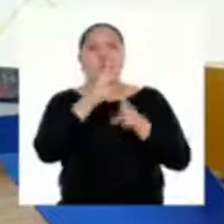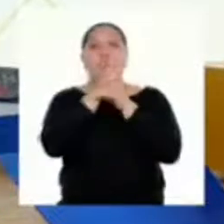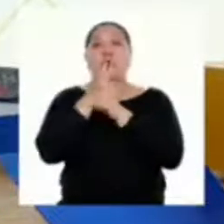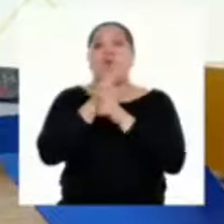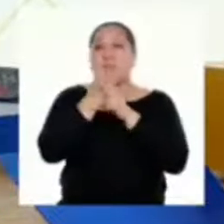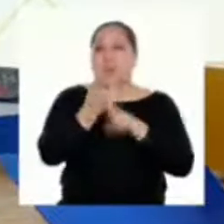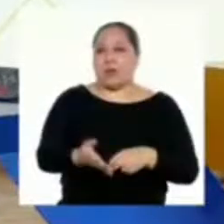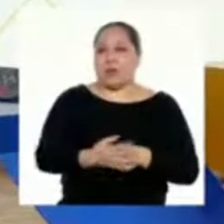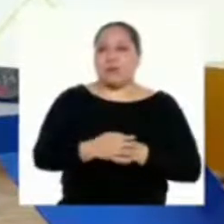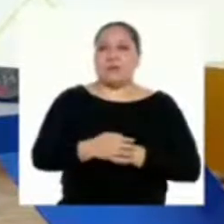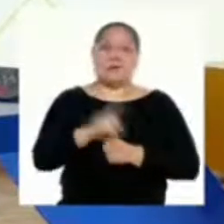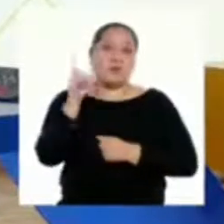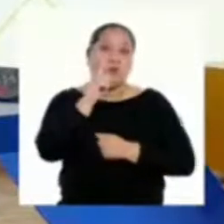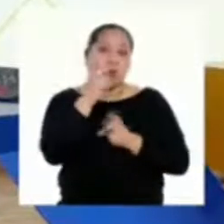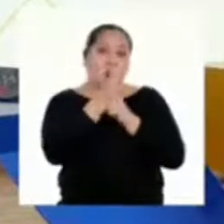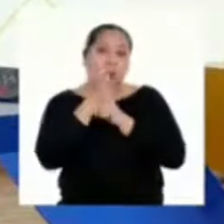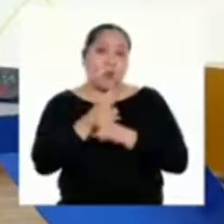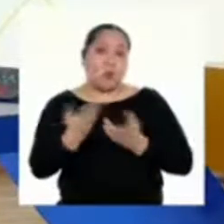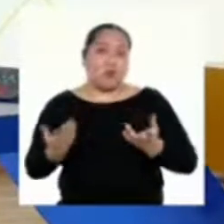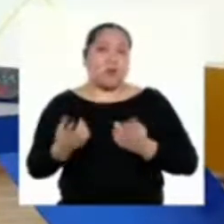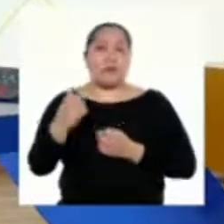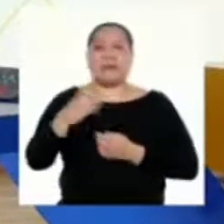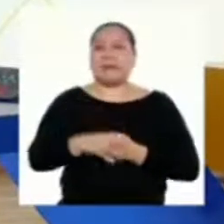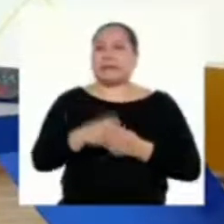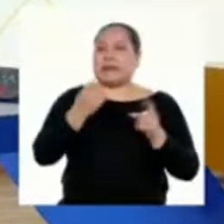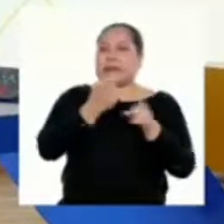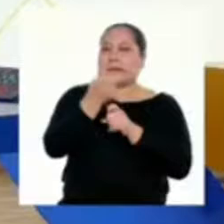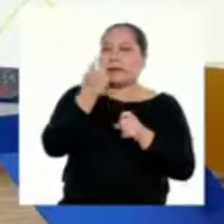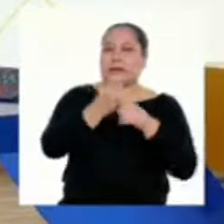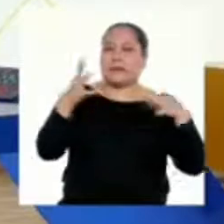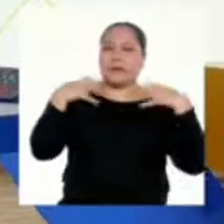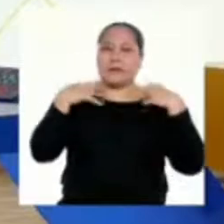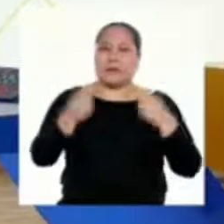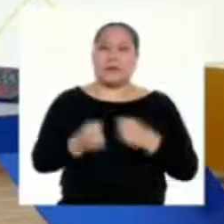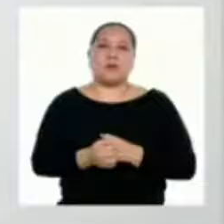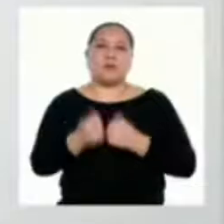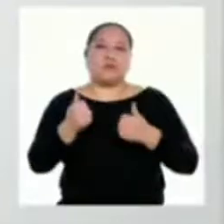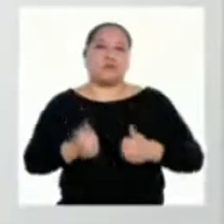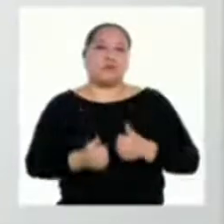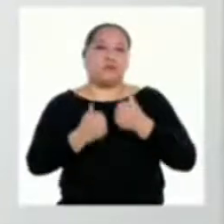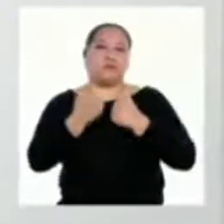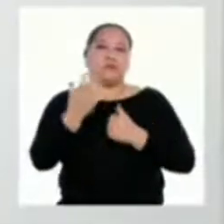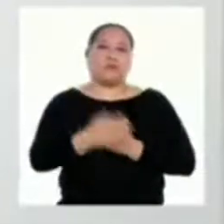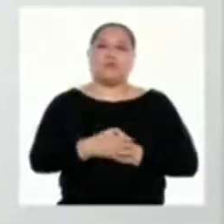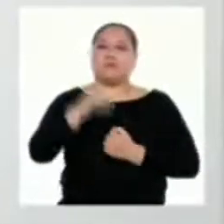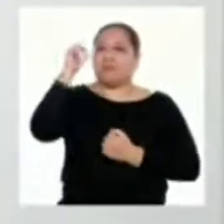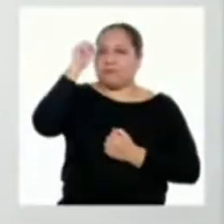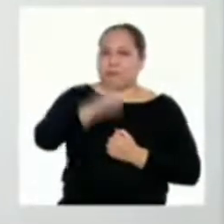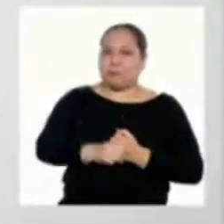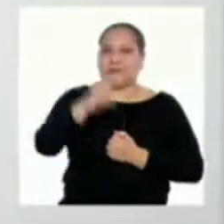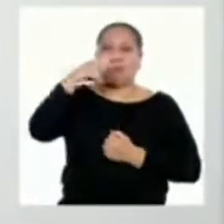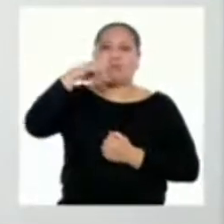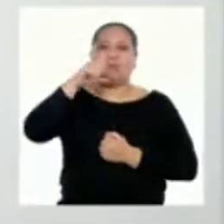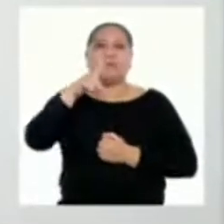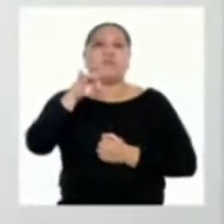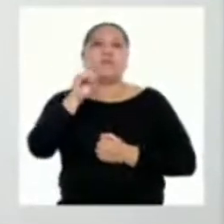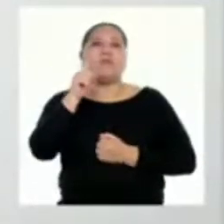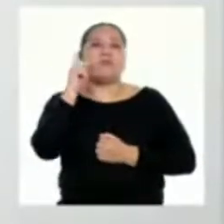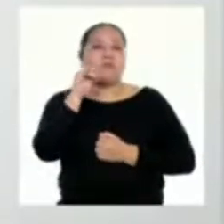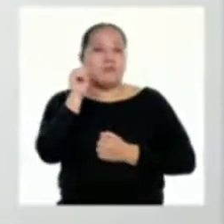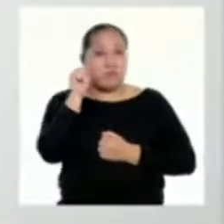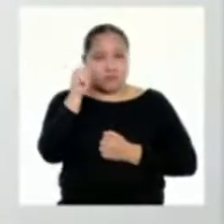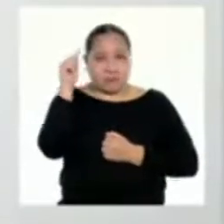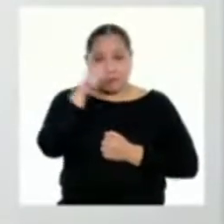pues de no hacerlo, estaríamos afectando nuestra salud y supervivencia. Así es, Miluska. Por ello, escribiremos